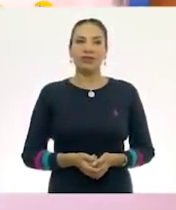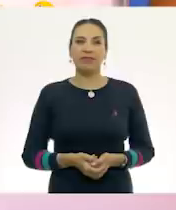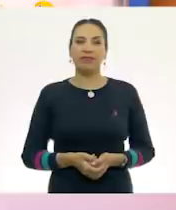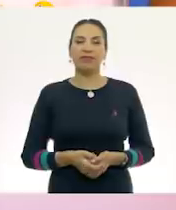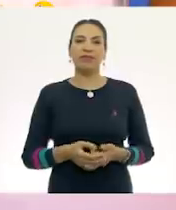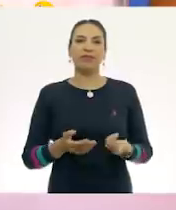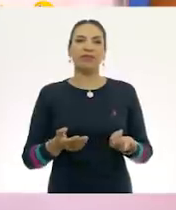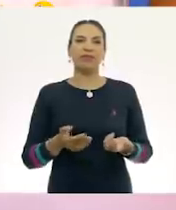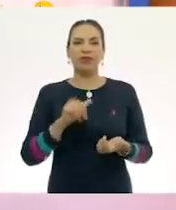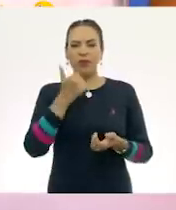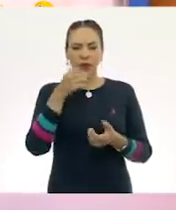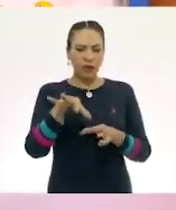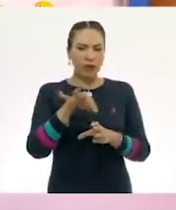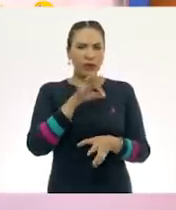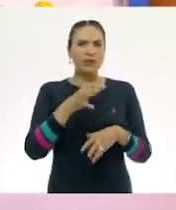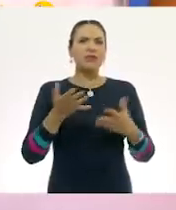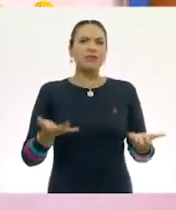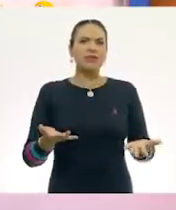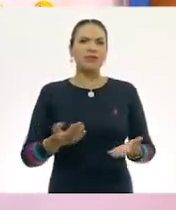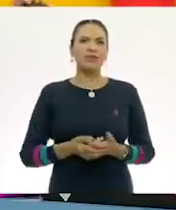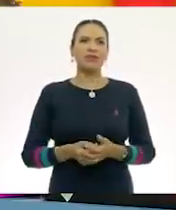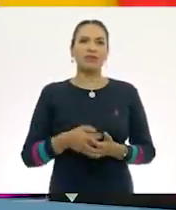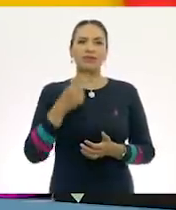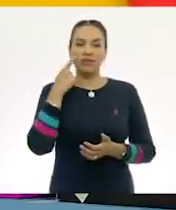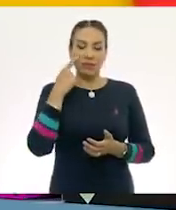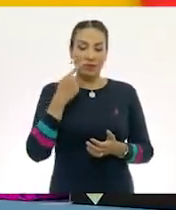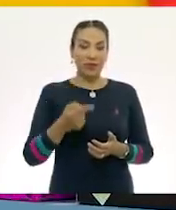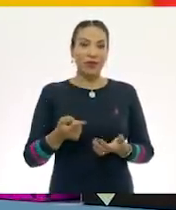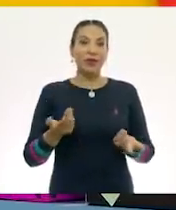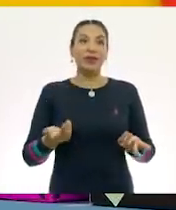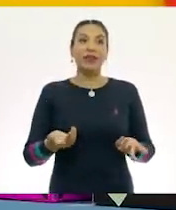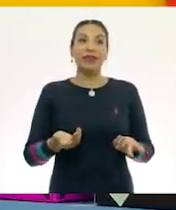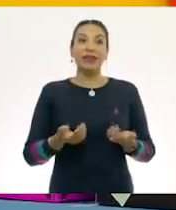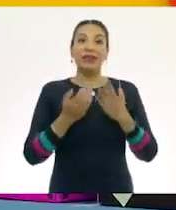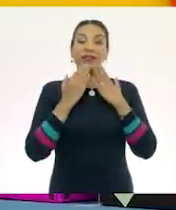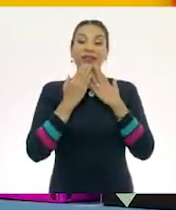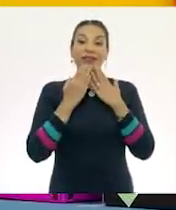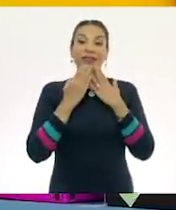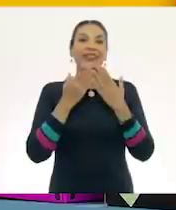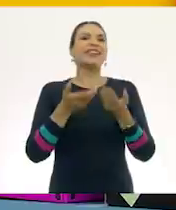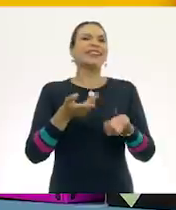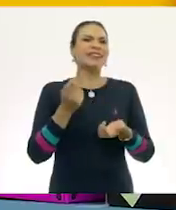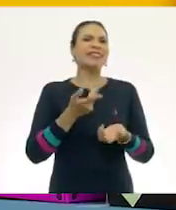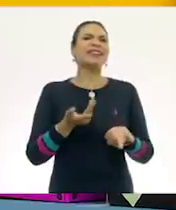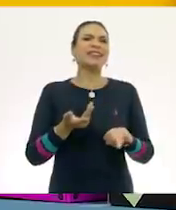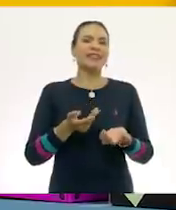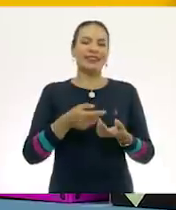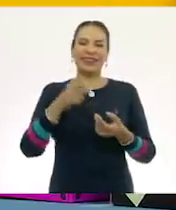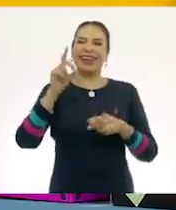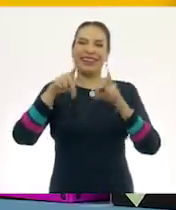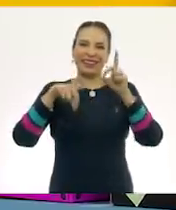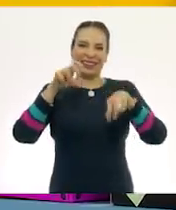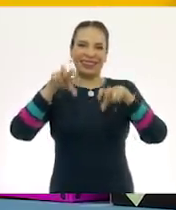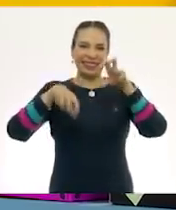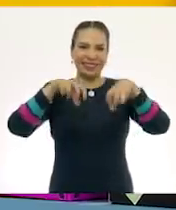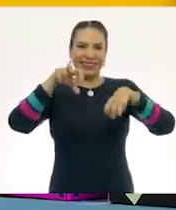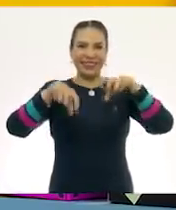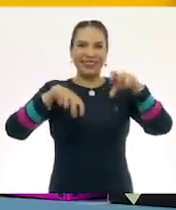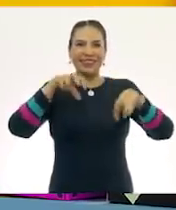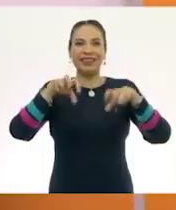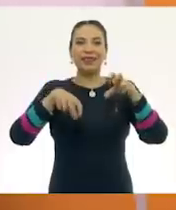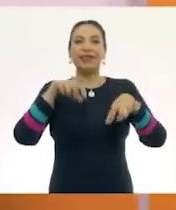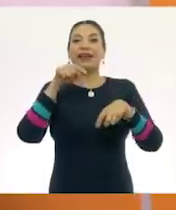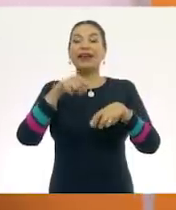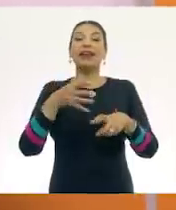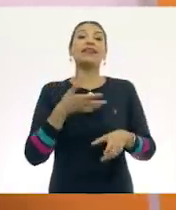dejamos. ¿Y gustas tomar otro? ¡Miren qué hay por aquí! ¿Qué es? ¡Es un dinosaurio! Es un dinosaurio.